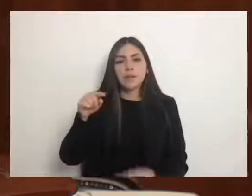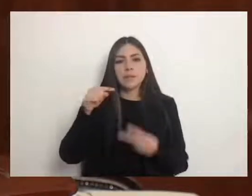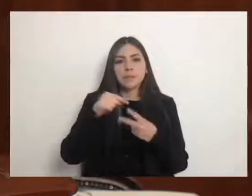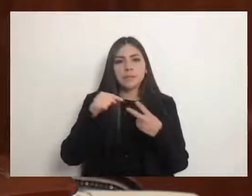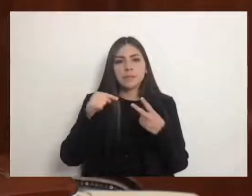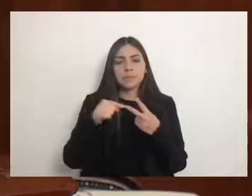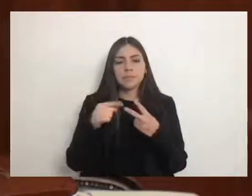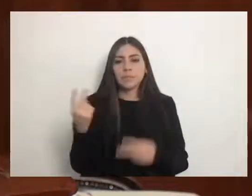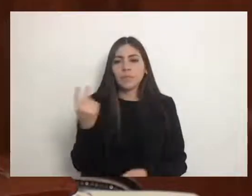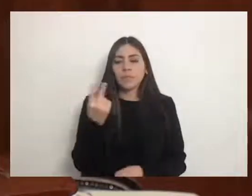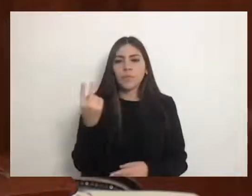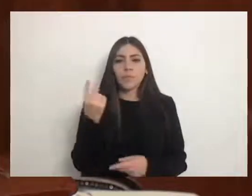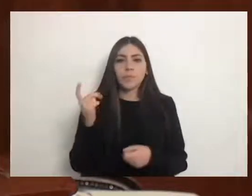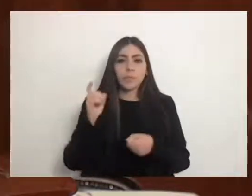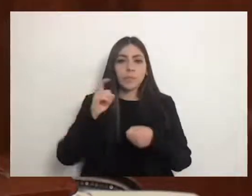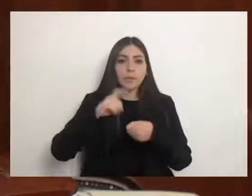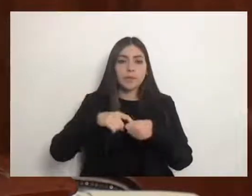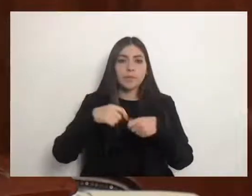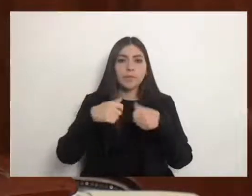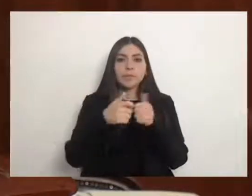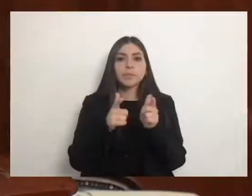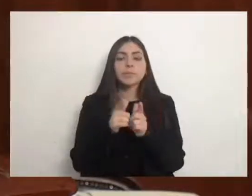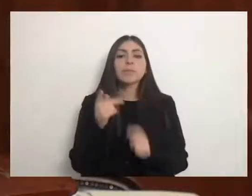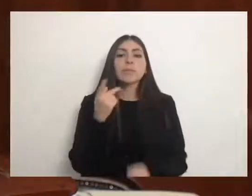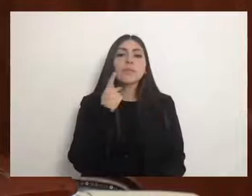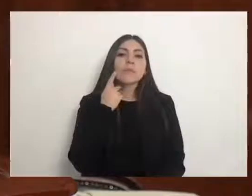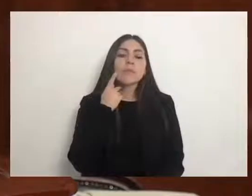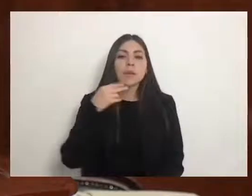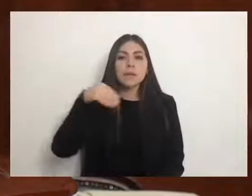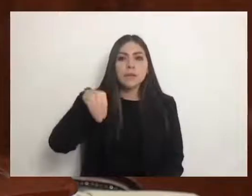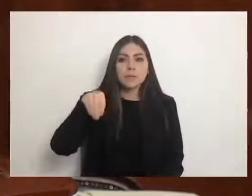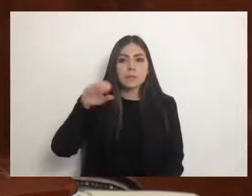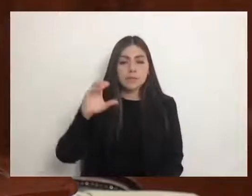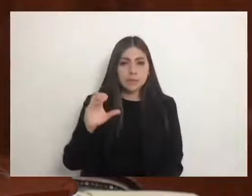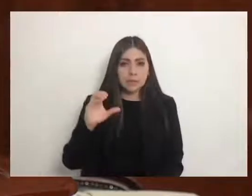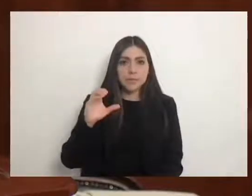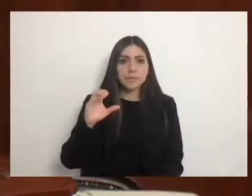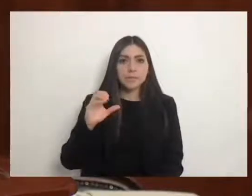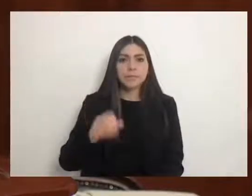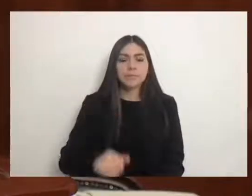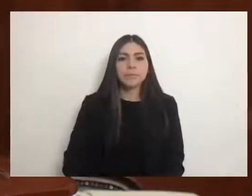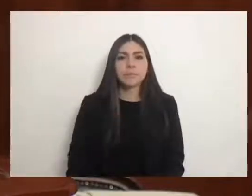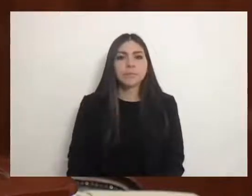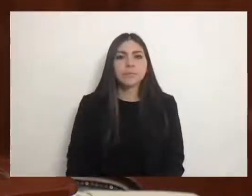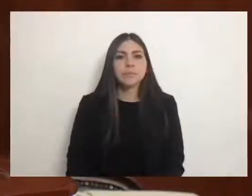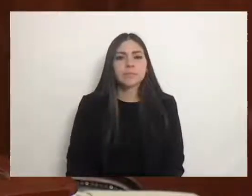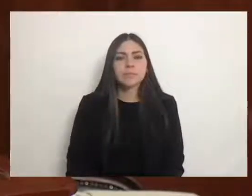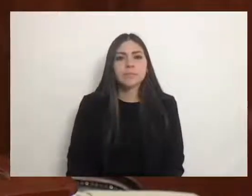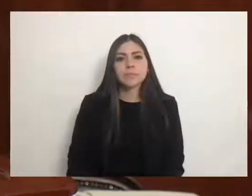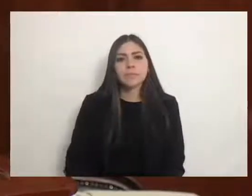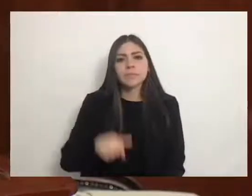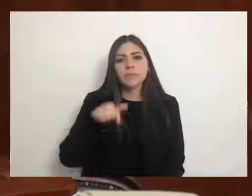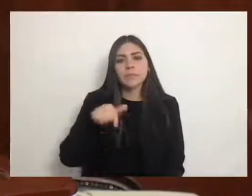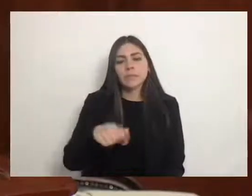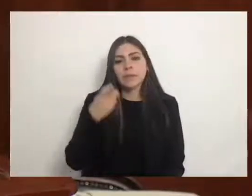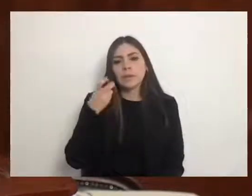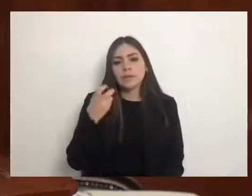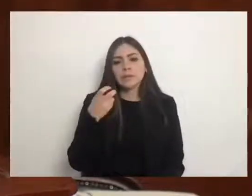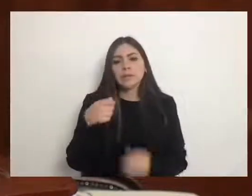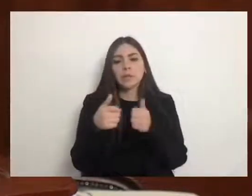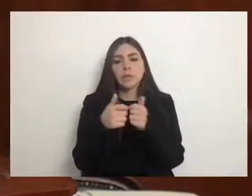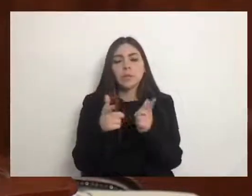ambos del Grupo Parlamentario de Movimiento Ciudadano de esta sexagésima primera